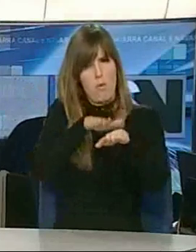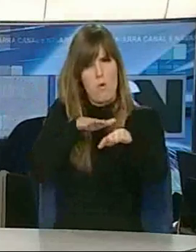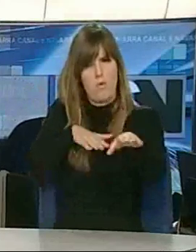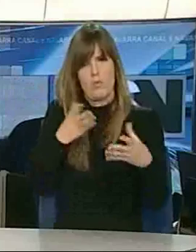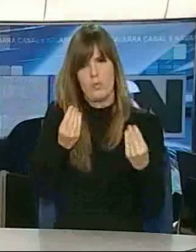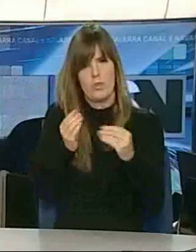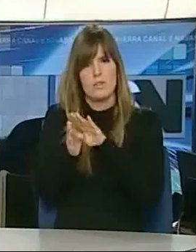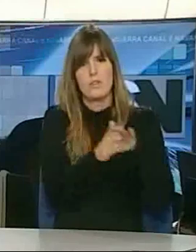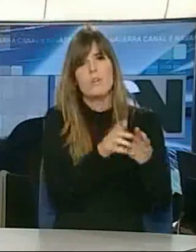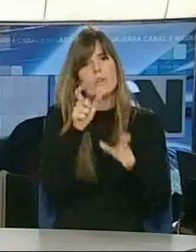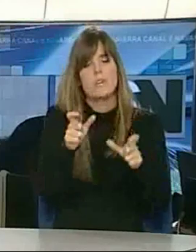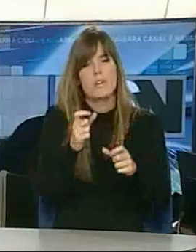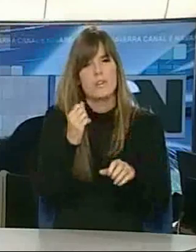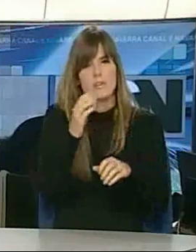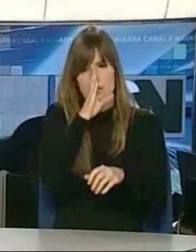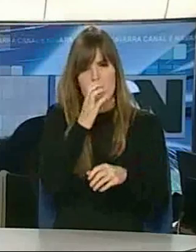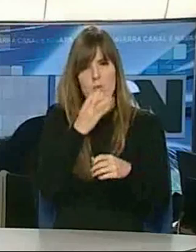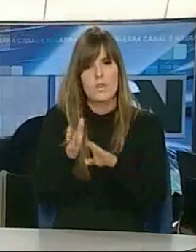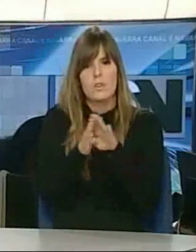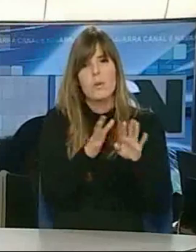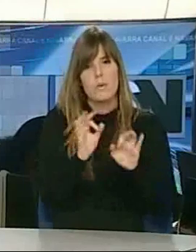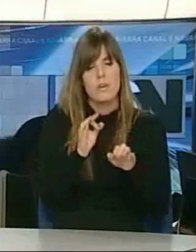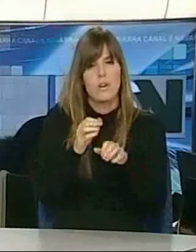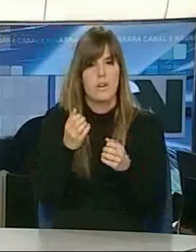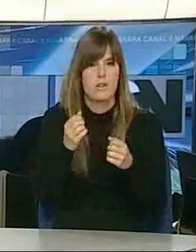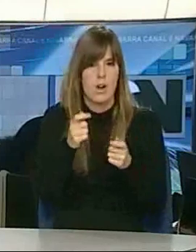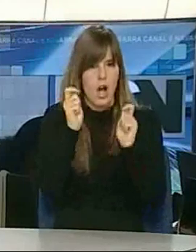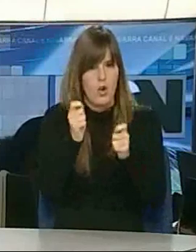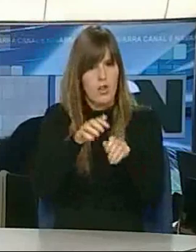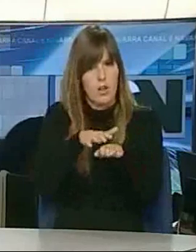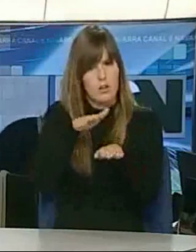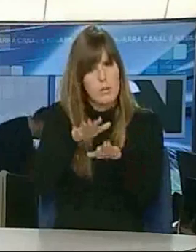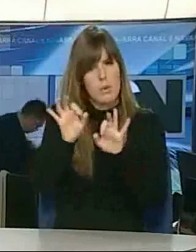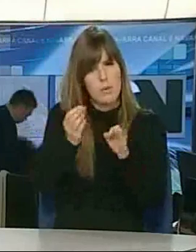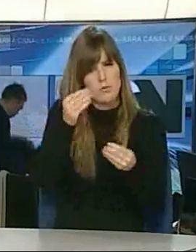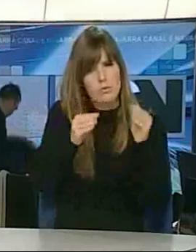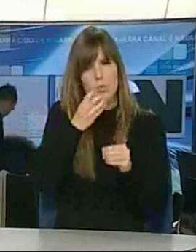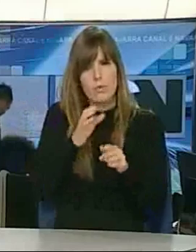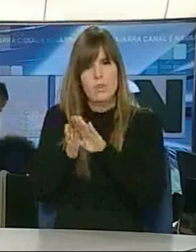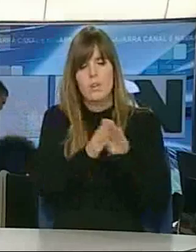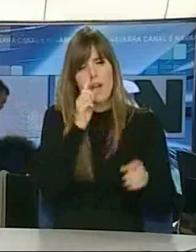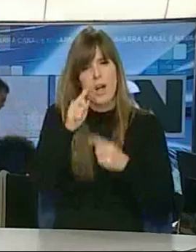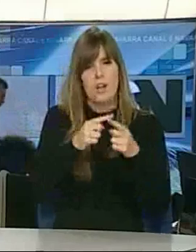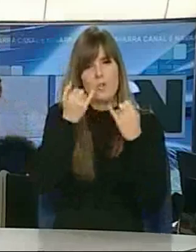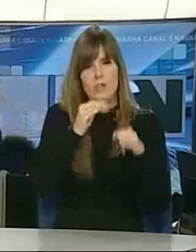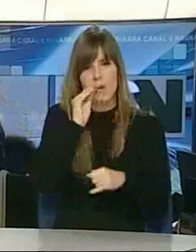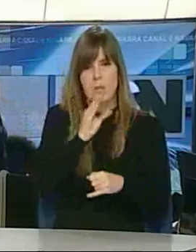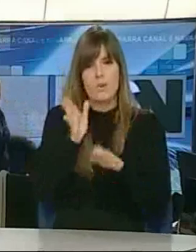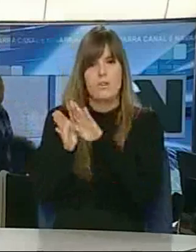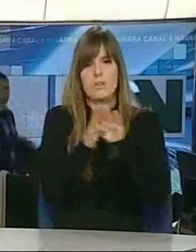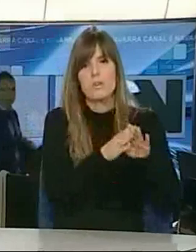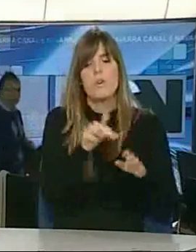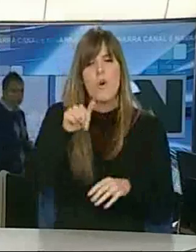La gente se disfaza muy bien. Curramos mucho al hacer la carroza, nos preocupamos demasiado. Para mí la mejor fiesta del año. Un poco de alcohol y